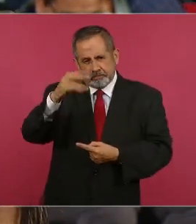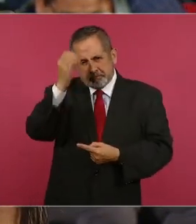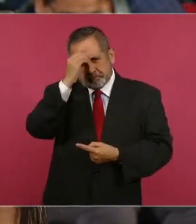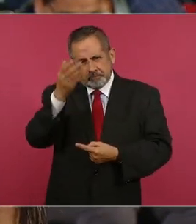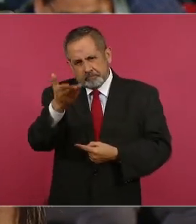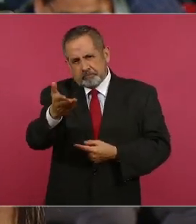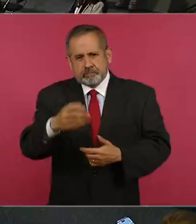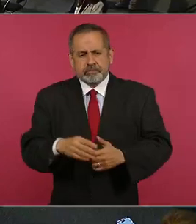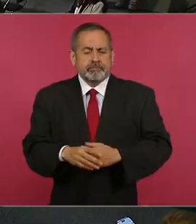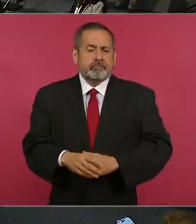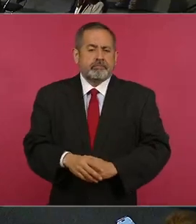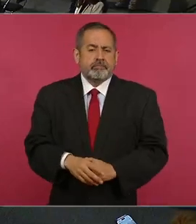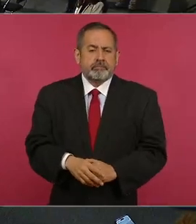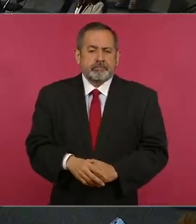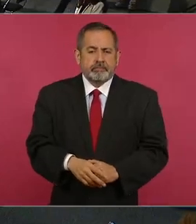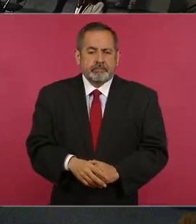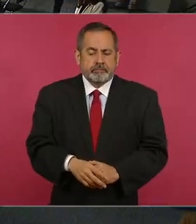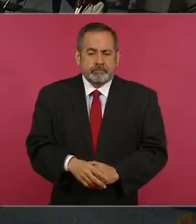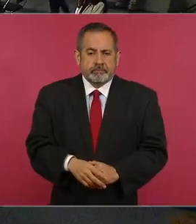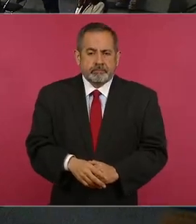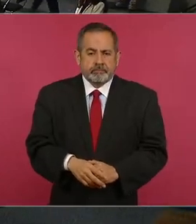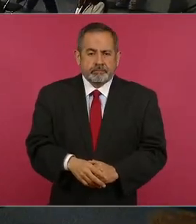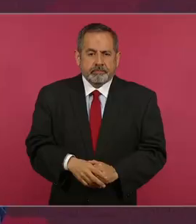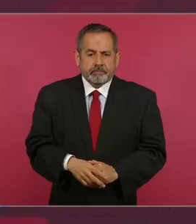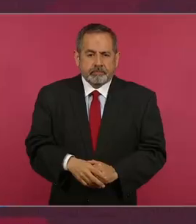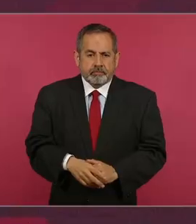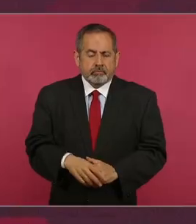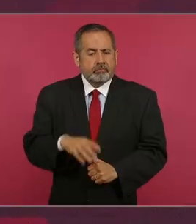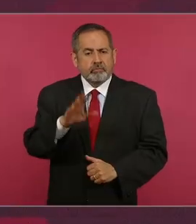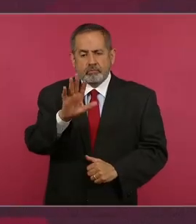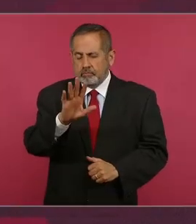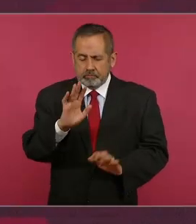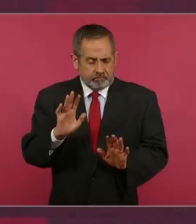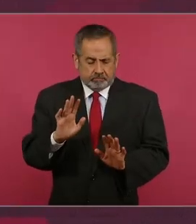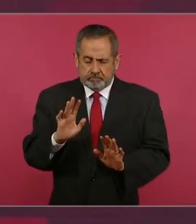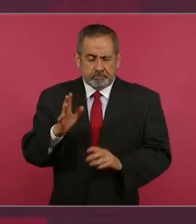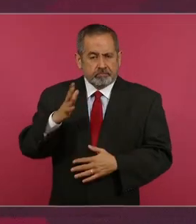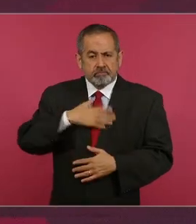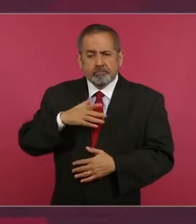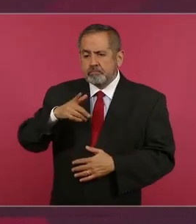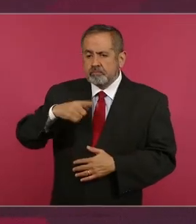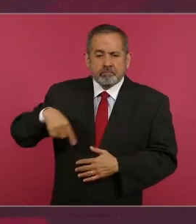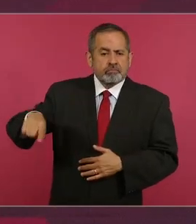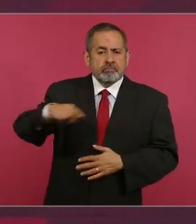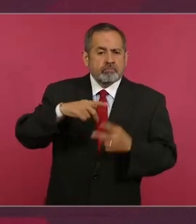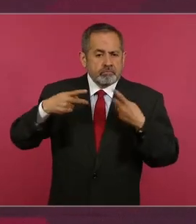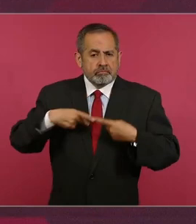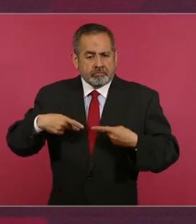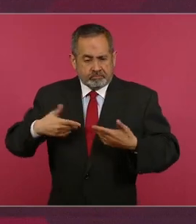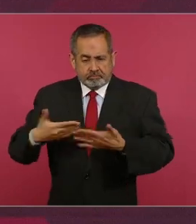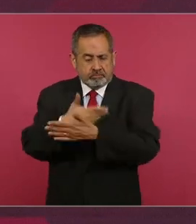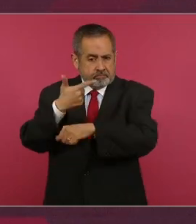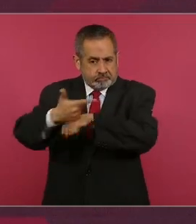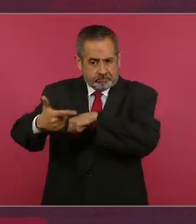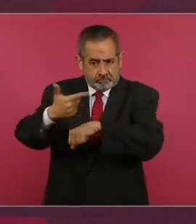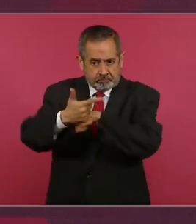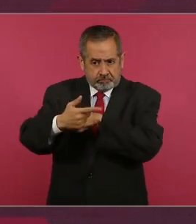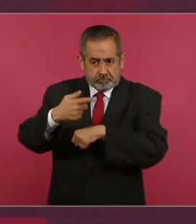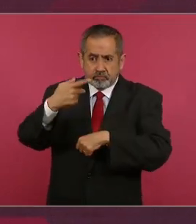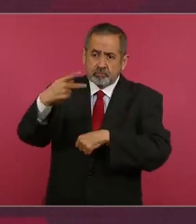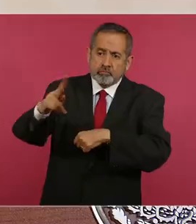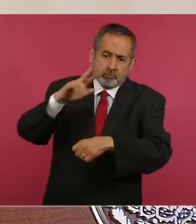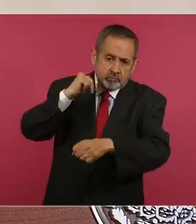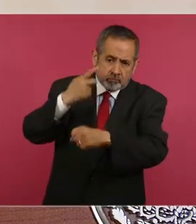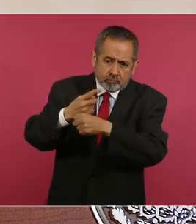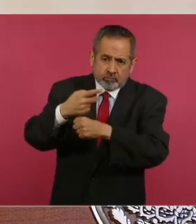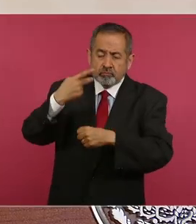presidente? Muchas gracias. Bueno, que se respete la voluntad del pueblo de Guatemala, del